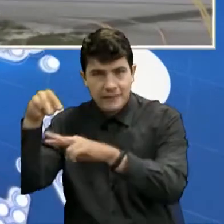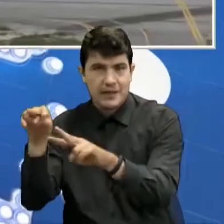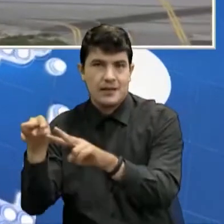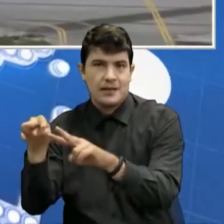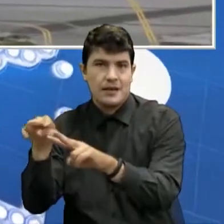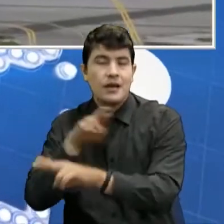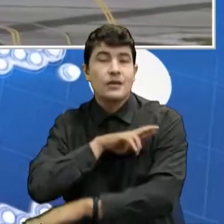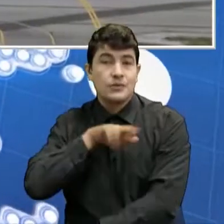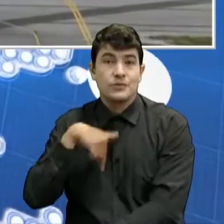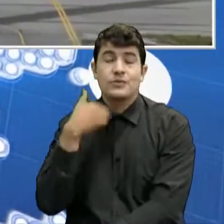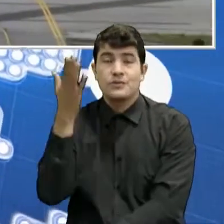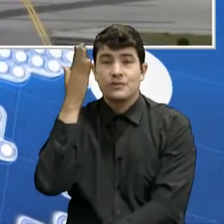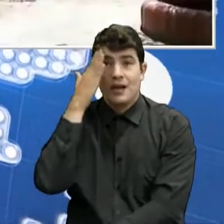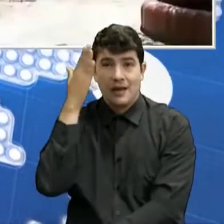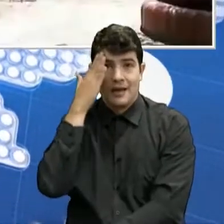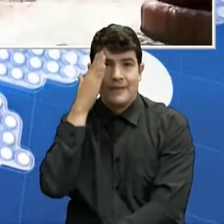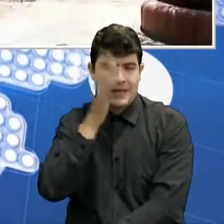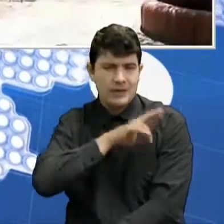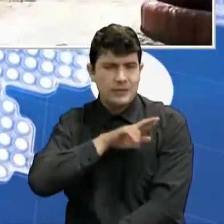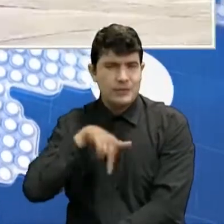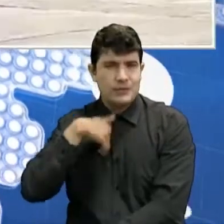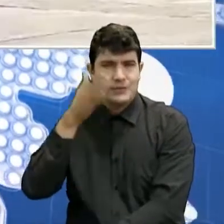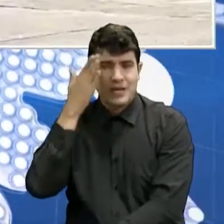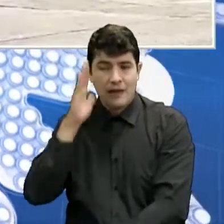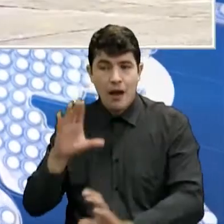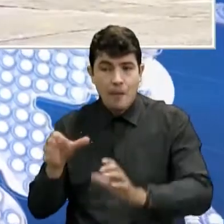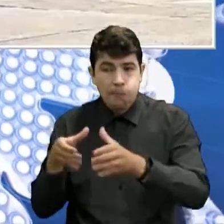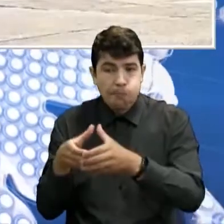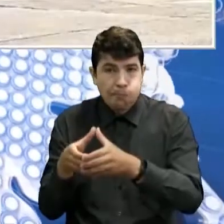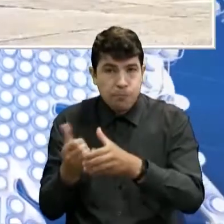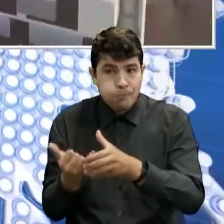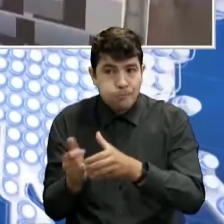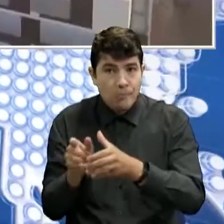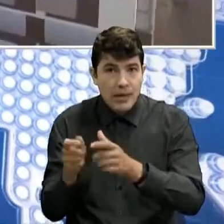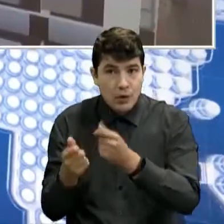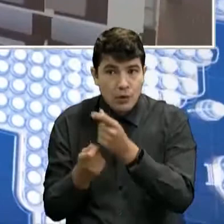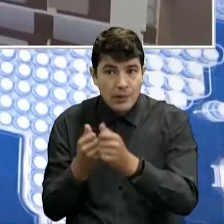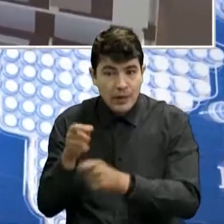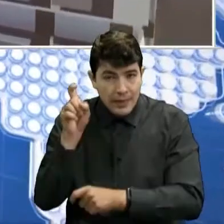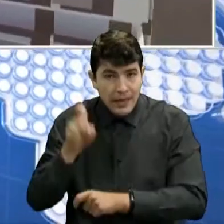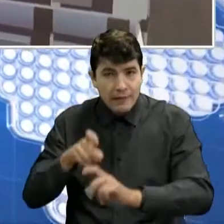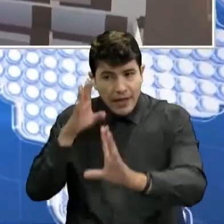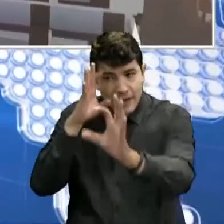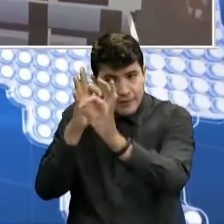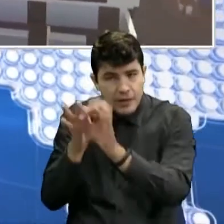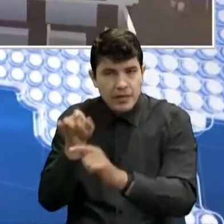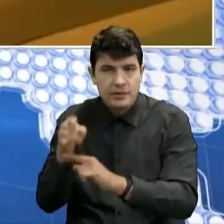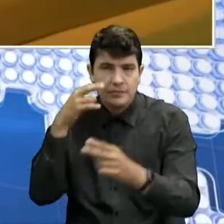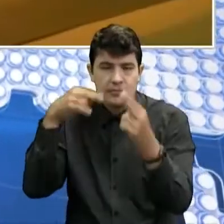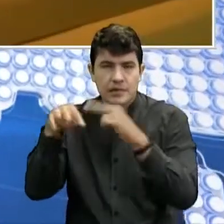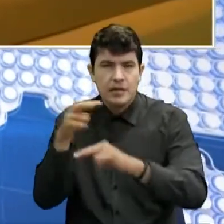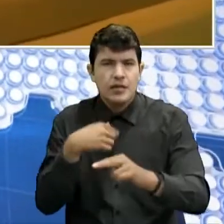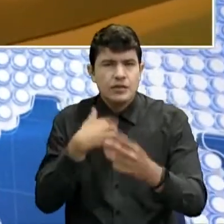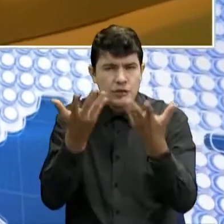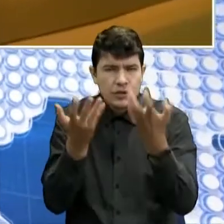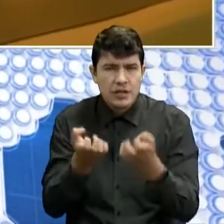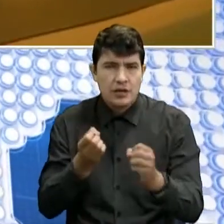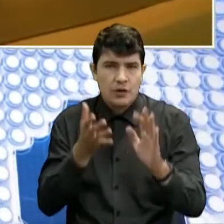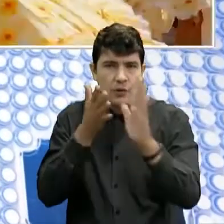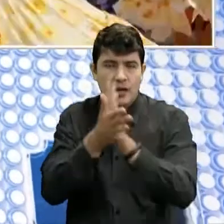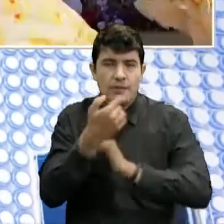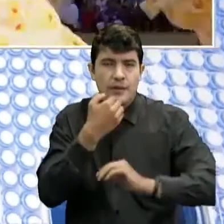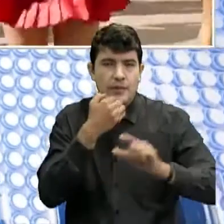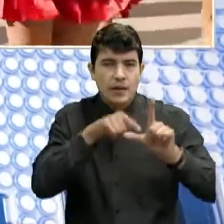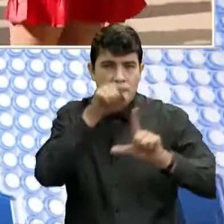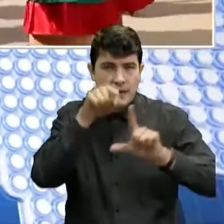que uno de los sectores en los que hay que trabajar es este. Le quiero contar unas cifras de acodrez. Por ejemplo, nos